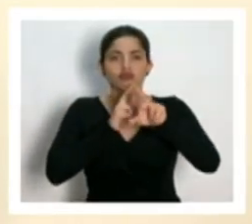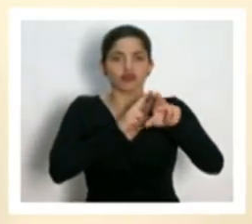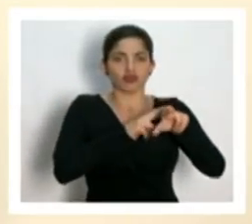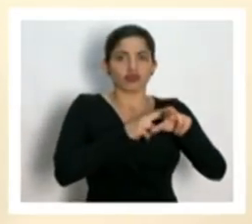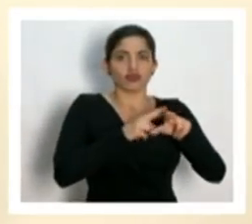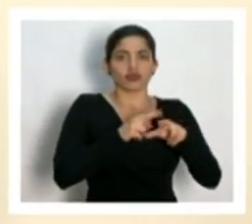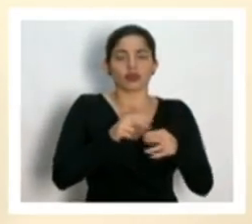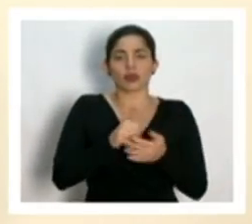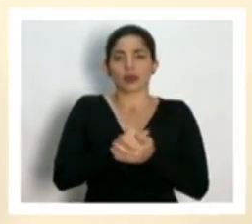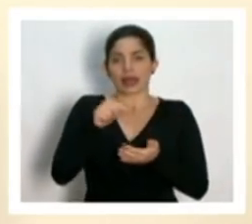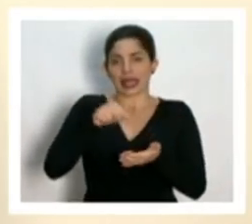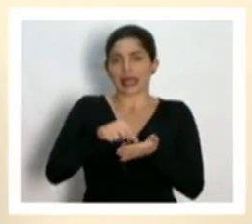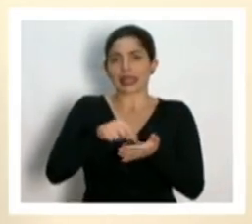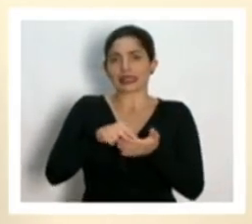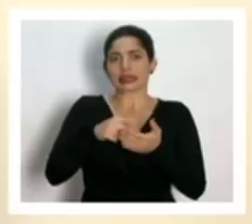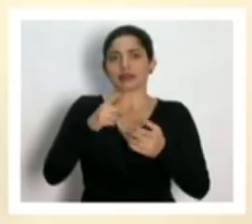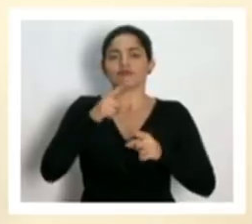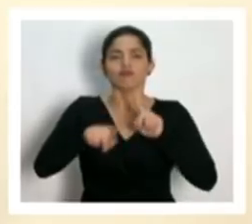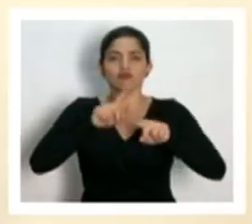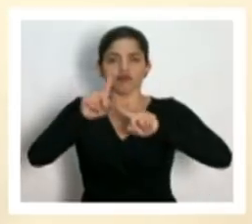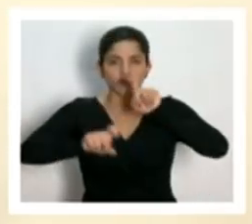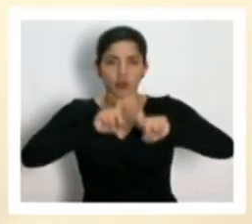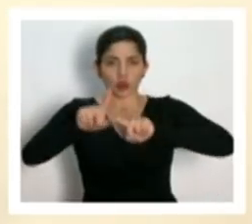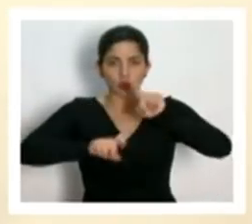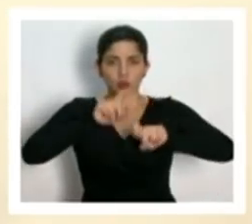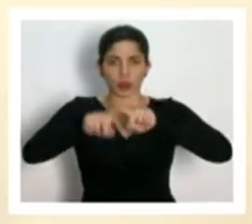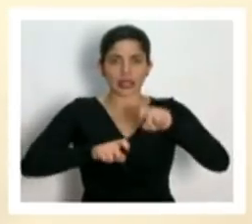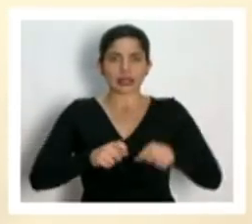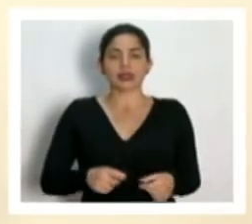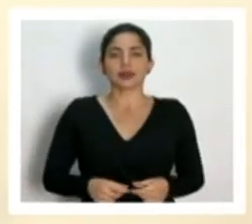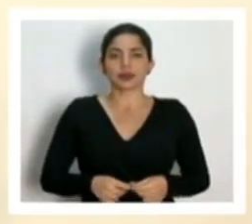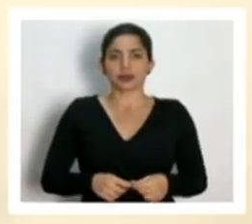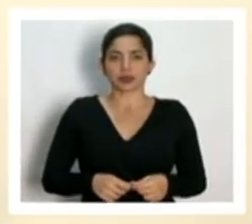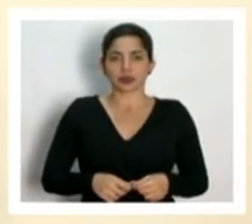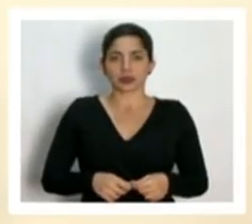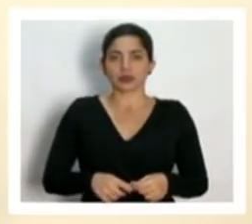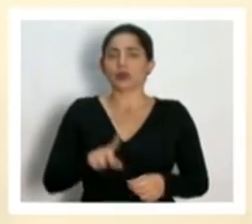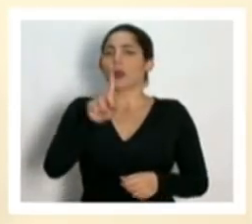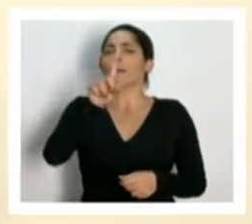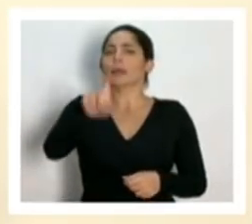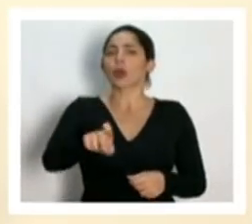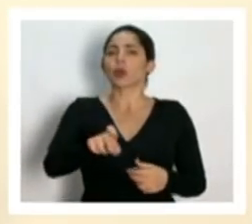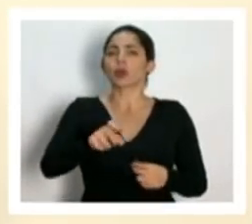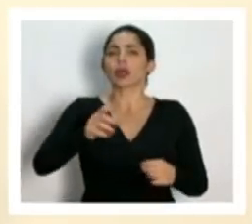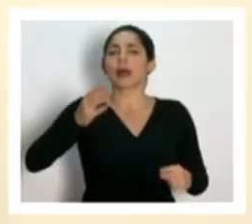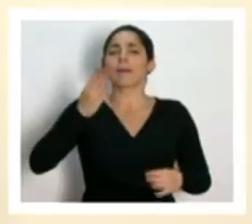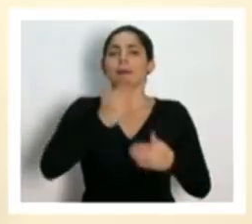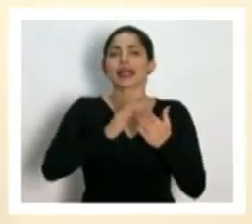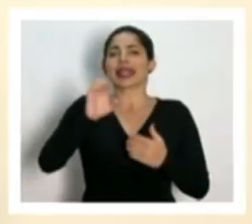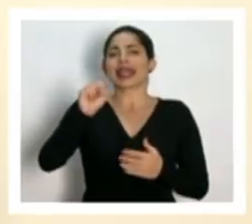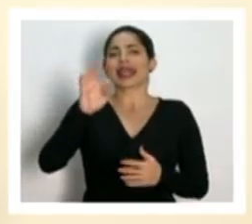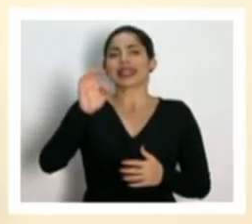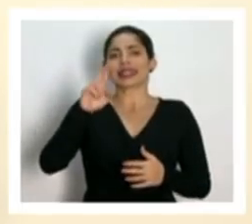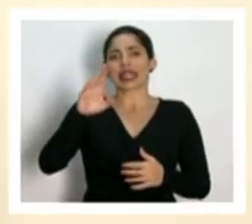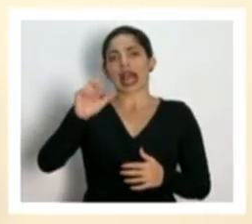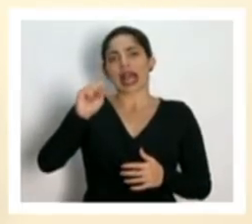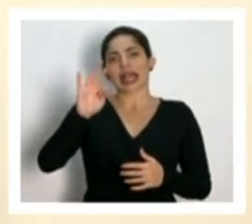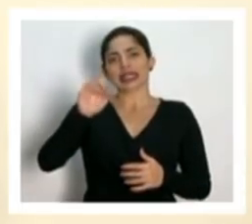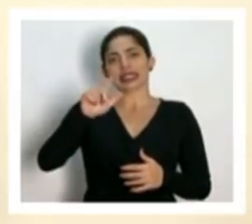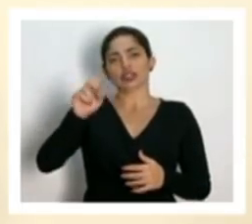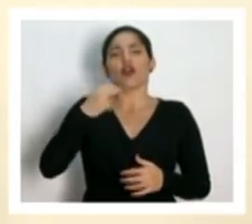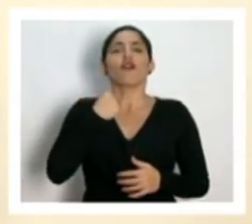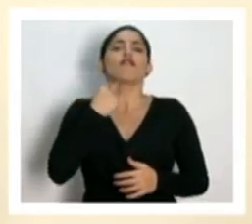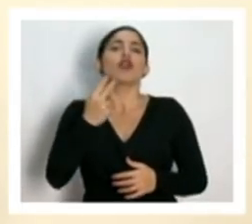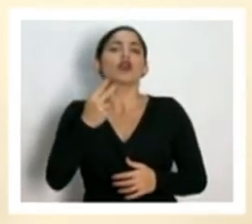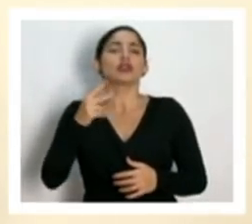en estas consultas. Una pregunta es de Ester Castillo, de La Voz de la Pampa y